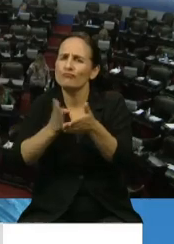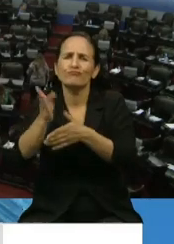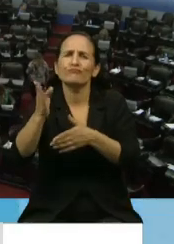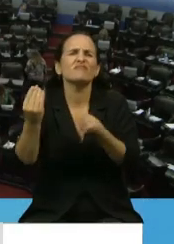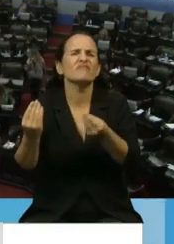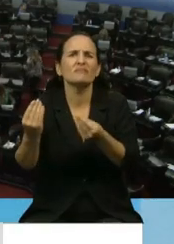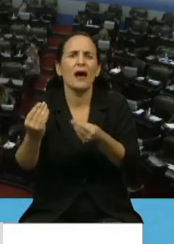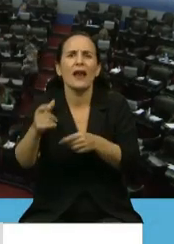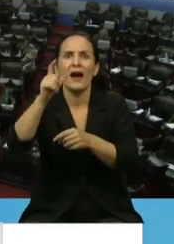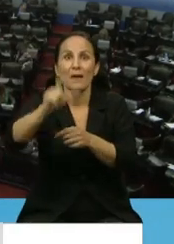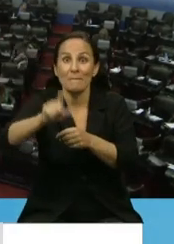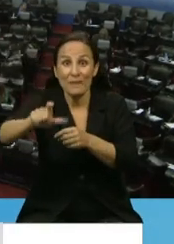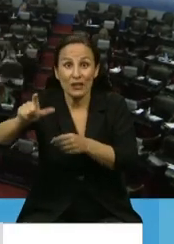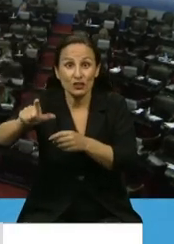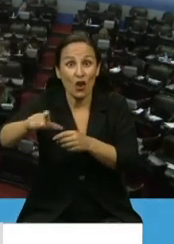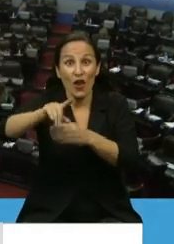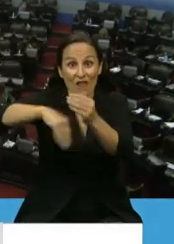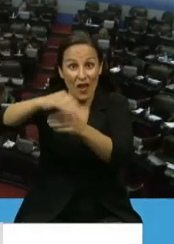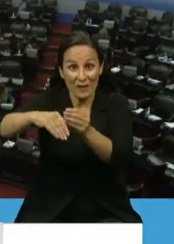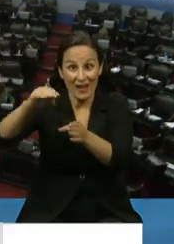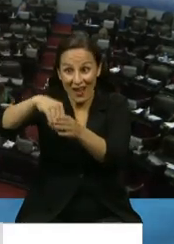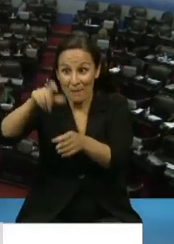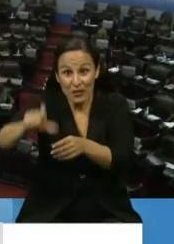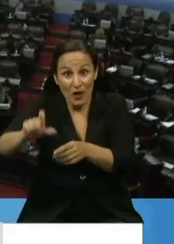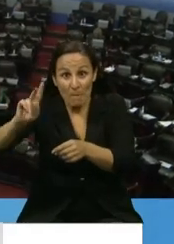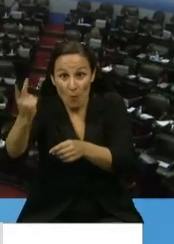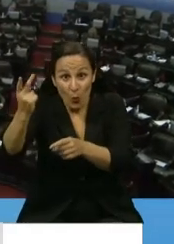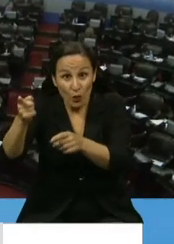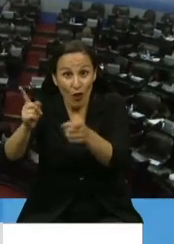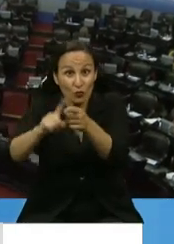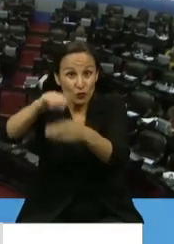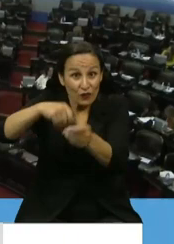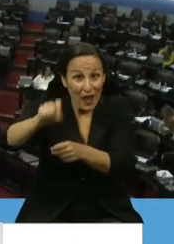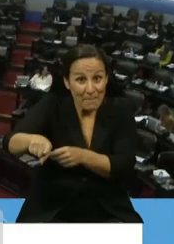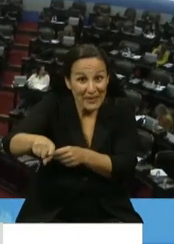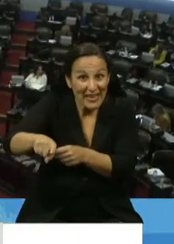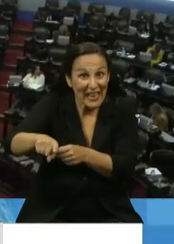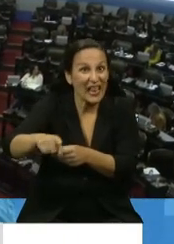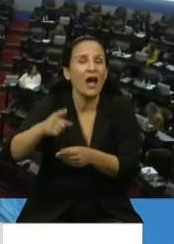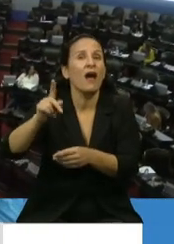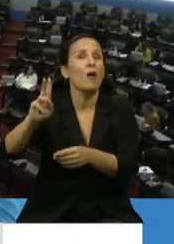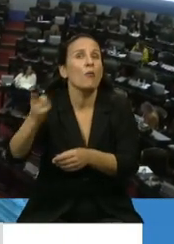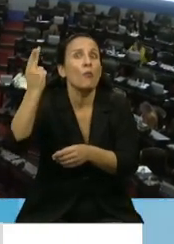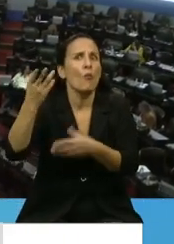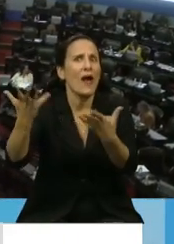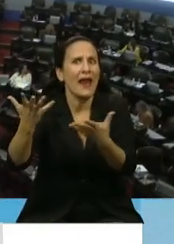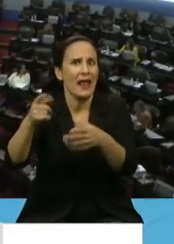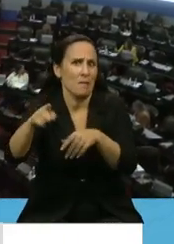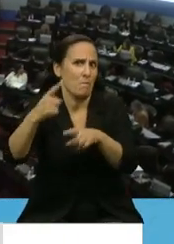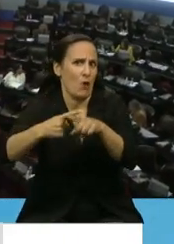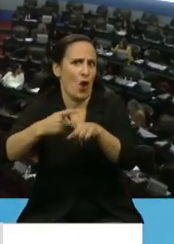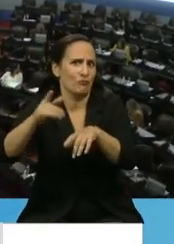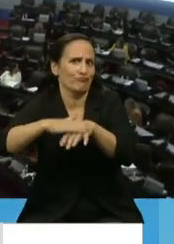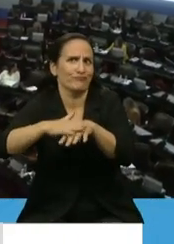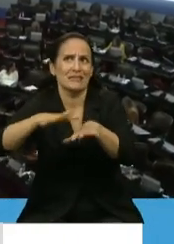familiares de quienes fallecen trabajando en estos sectores sensibles, aquellos